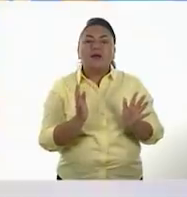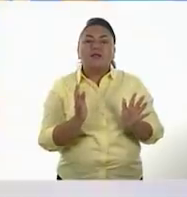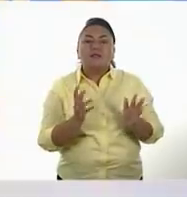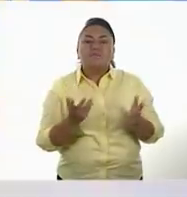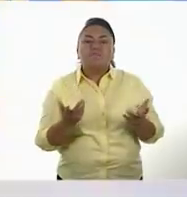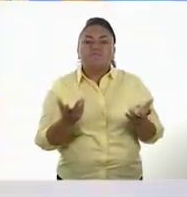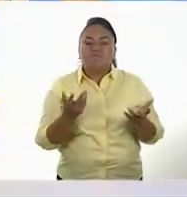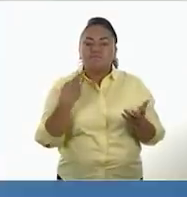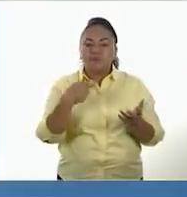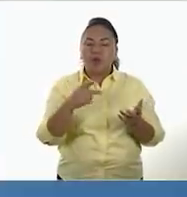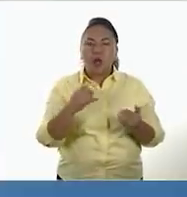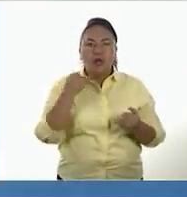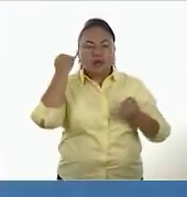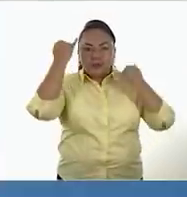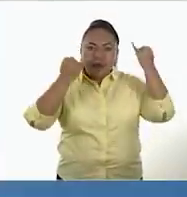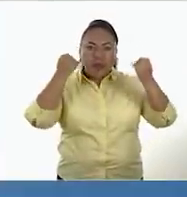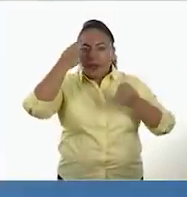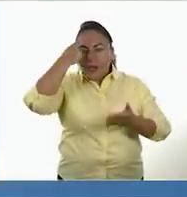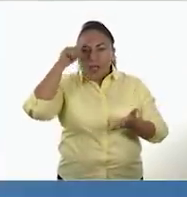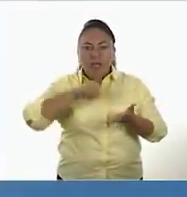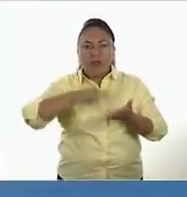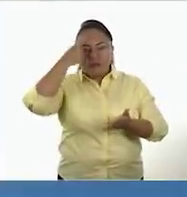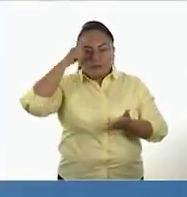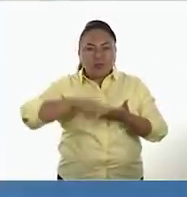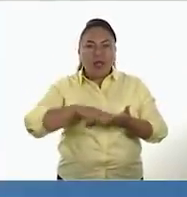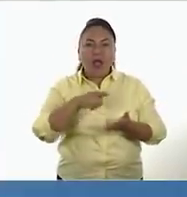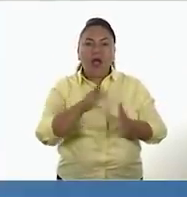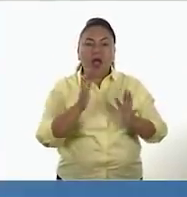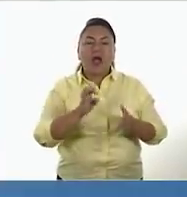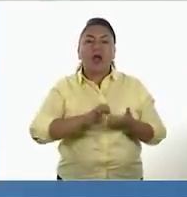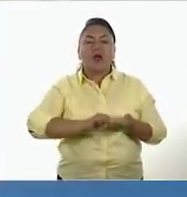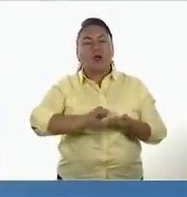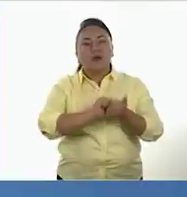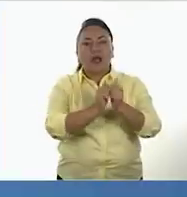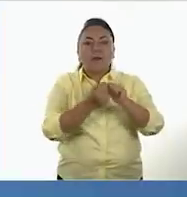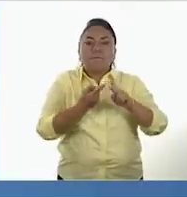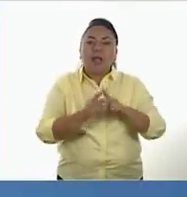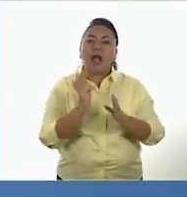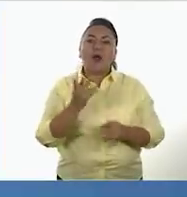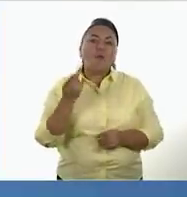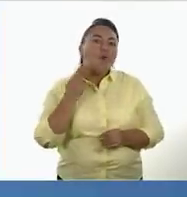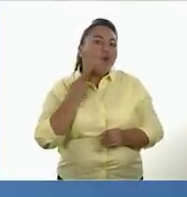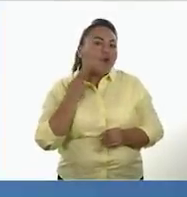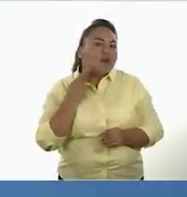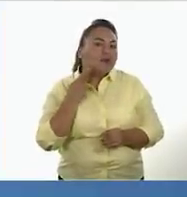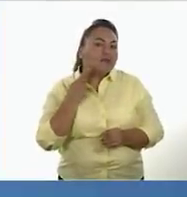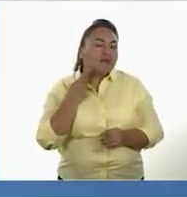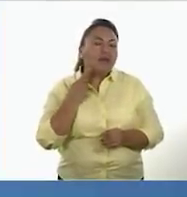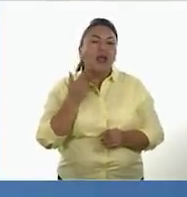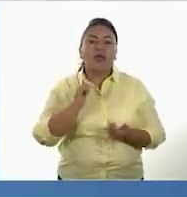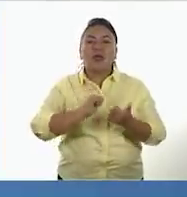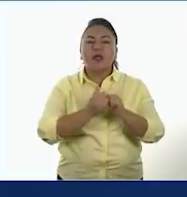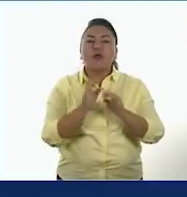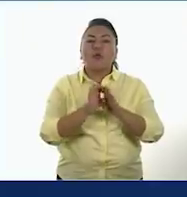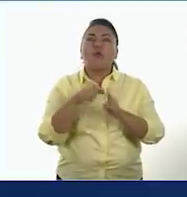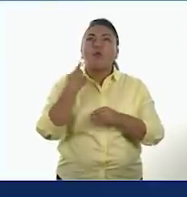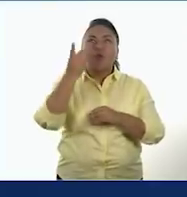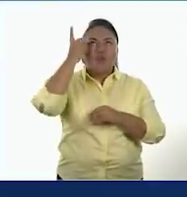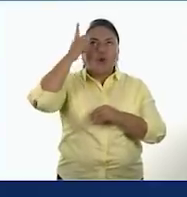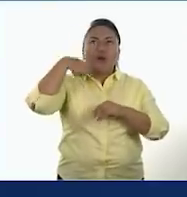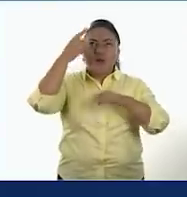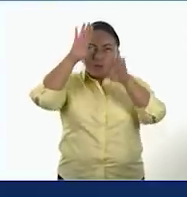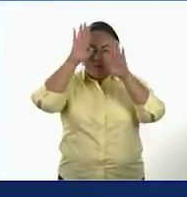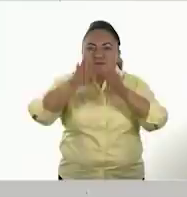creencias, empezaba a manejarse la política también. Ajá. Y culto a algunos dioses. Poco a poco fue